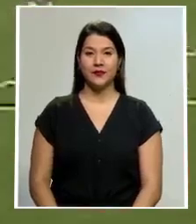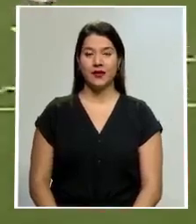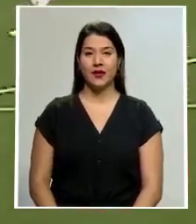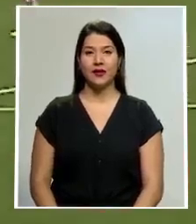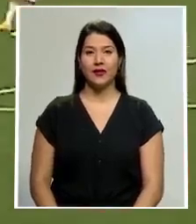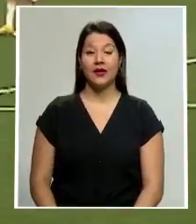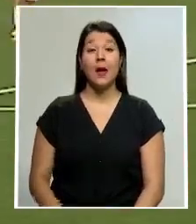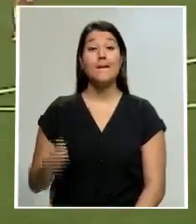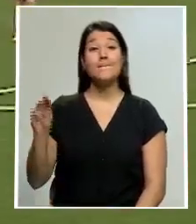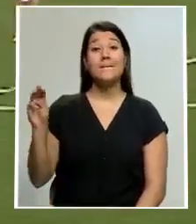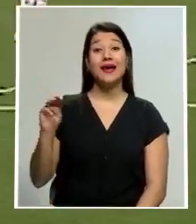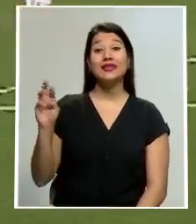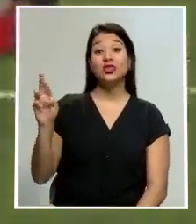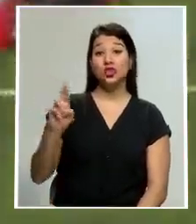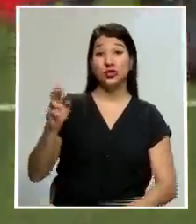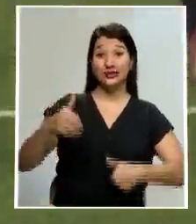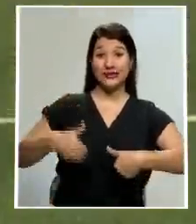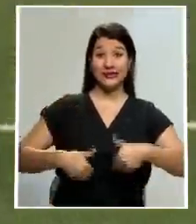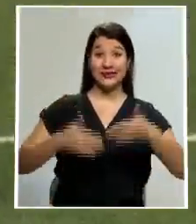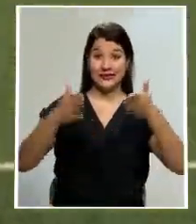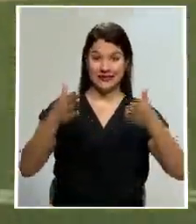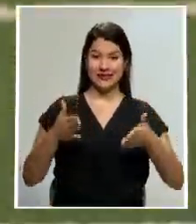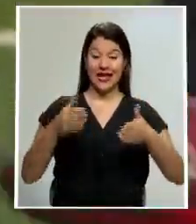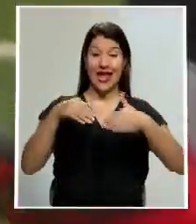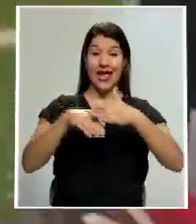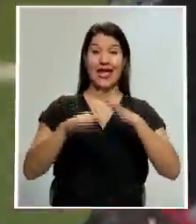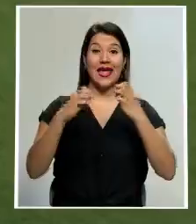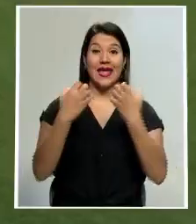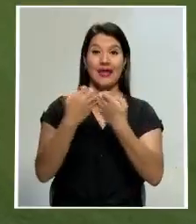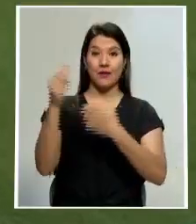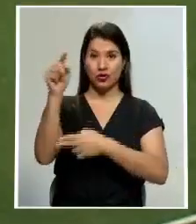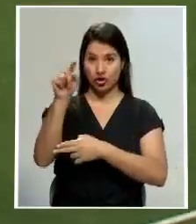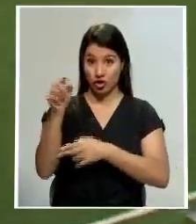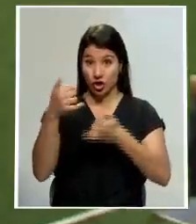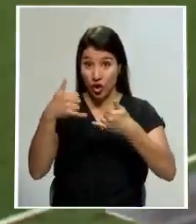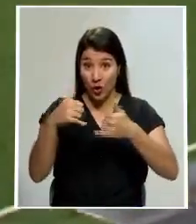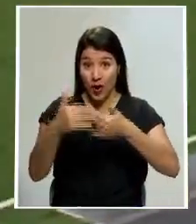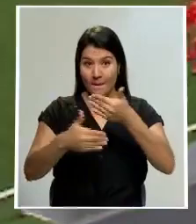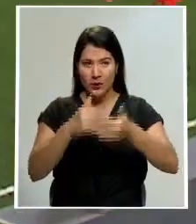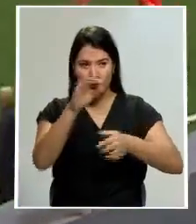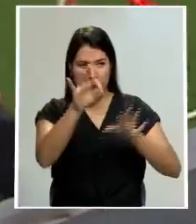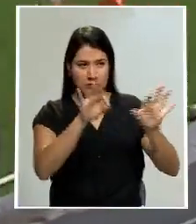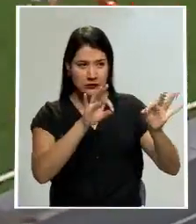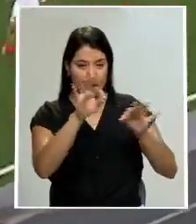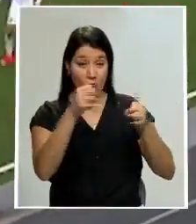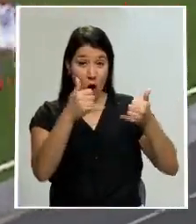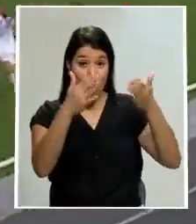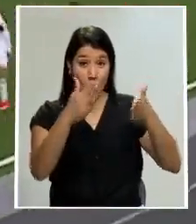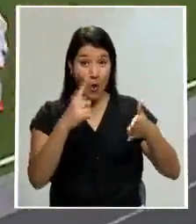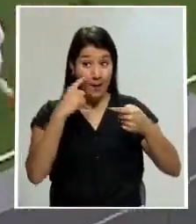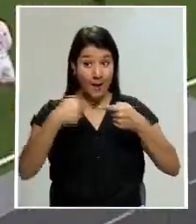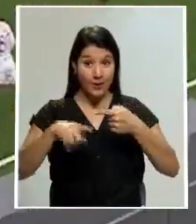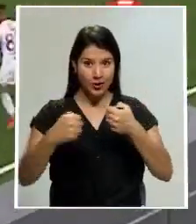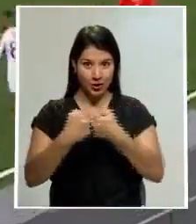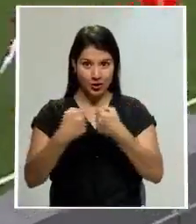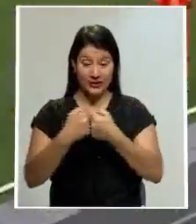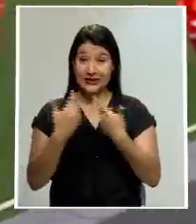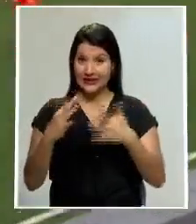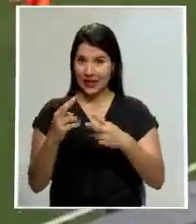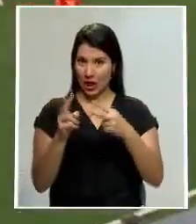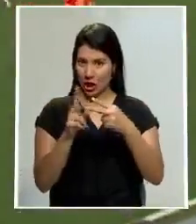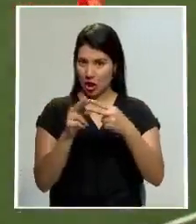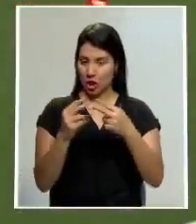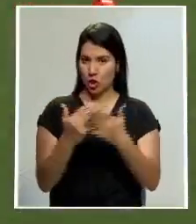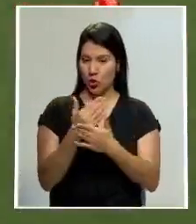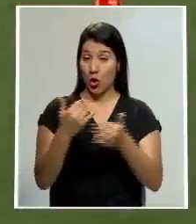Definido que Mauricio Wright será el técnico y aún en proceso de armado de la planilla para el próximo torneo, en donde ya se agregaron dos nuevas fichas, en el caso del